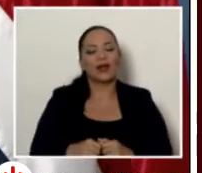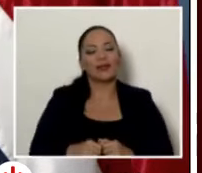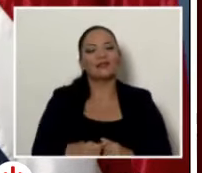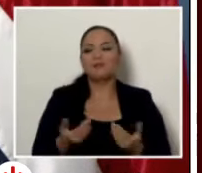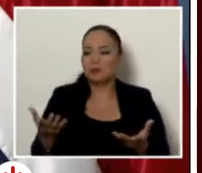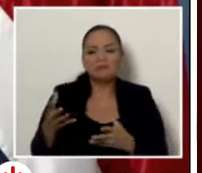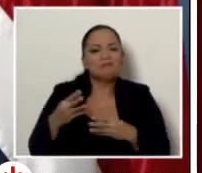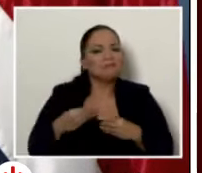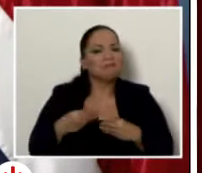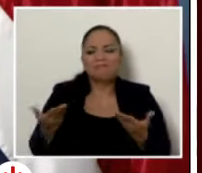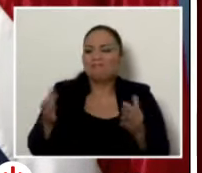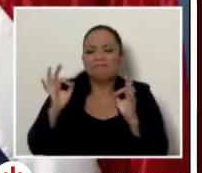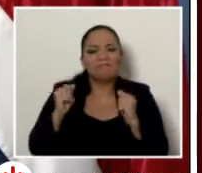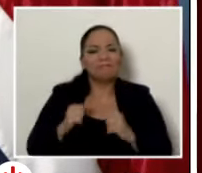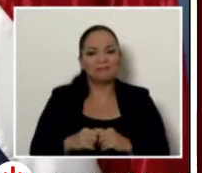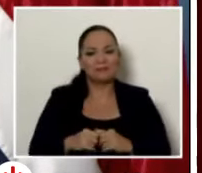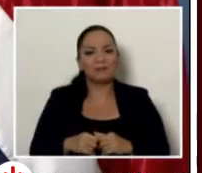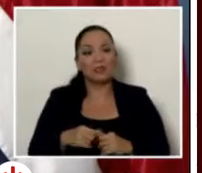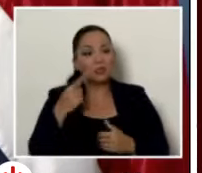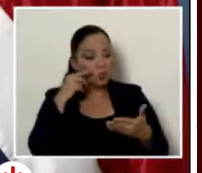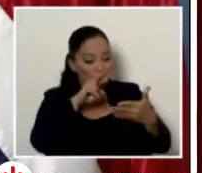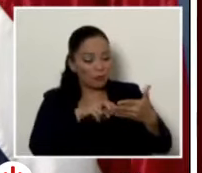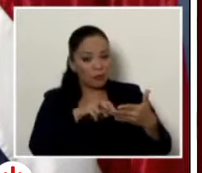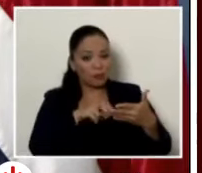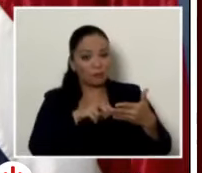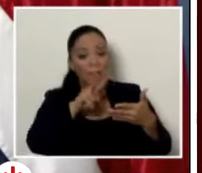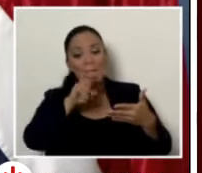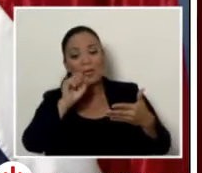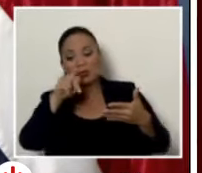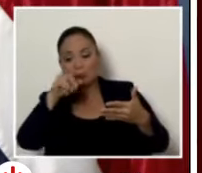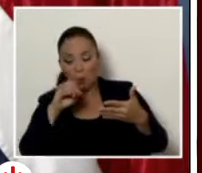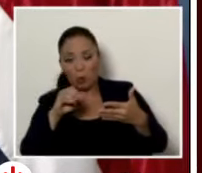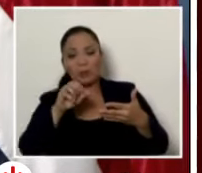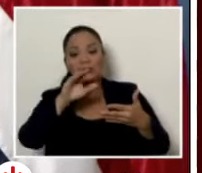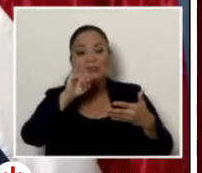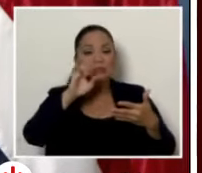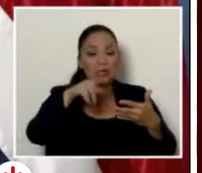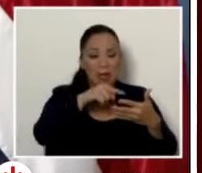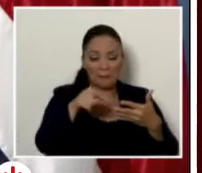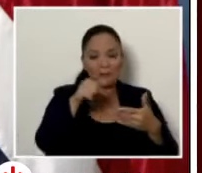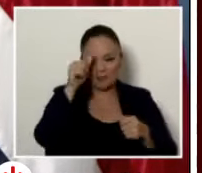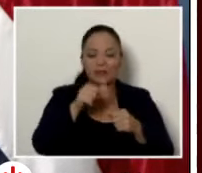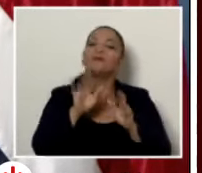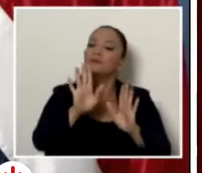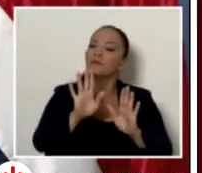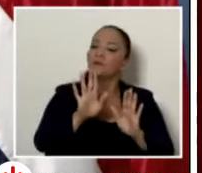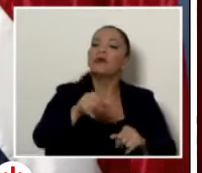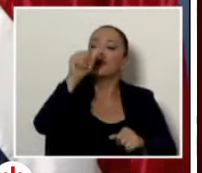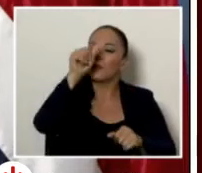bienvenida ponerme a ver si el CIEP y Vespo que acuérdense son instituciones